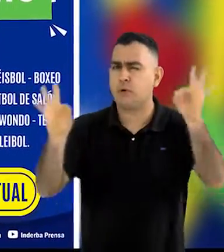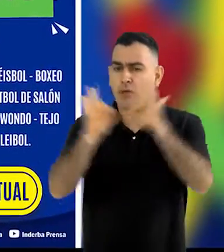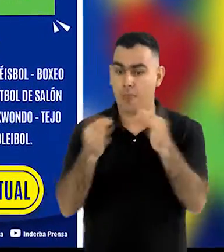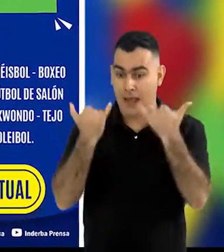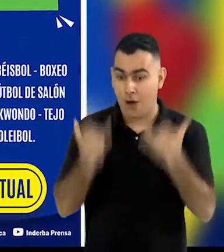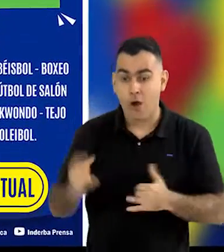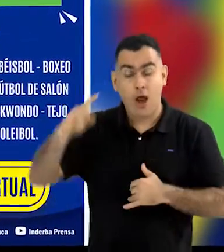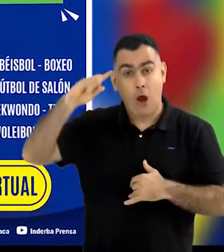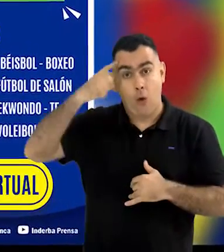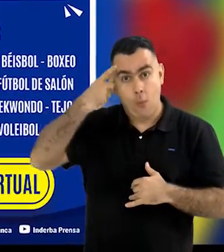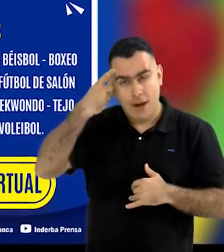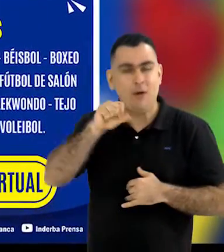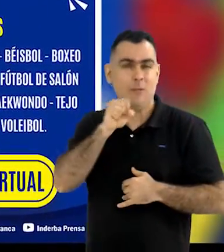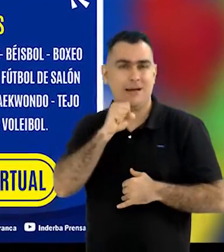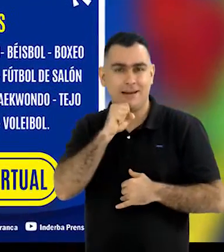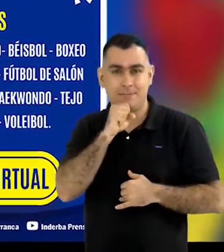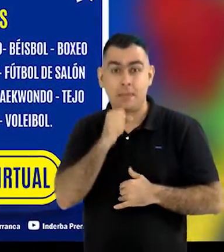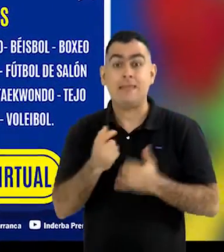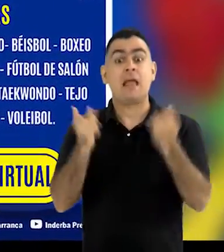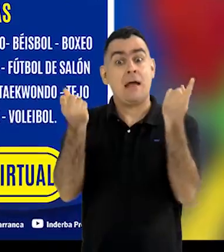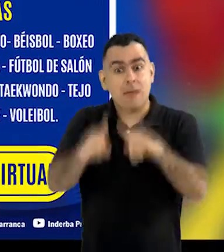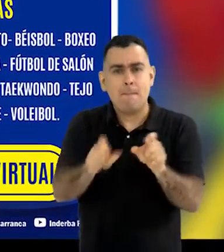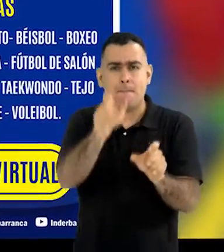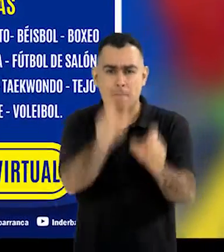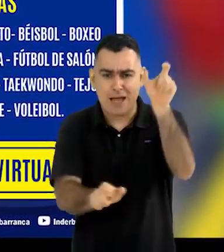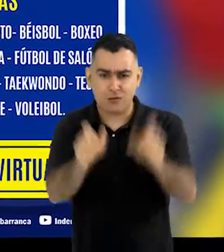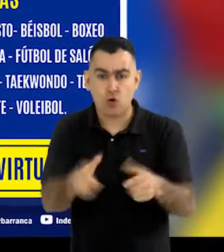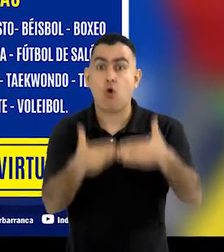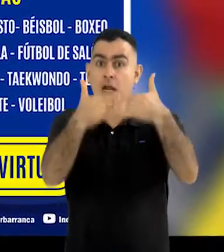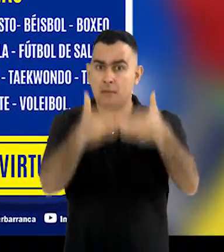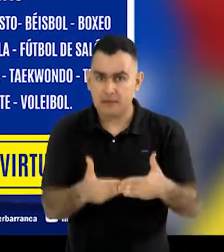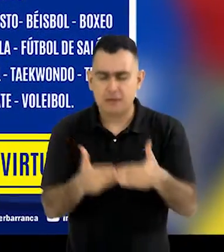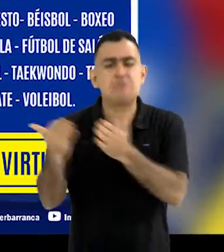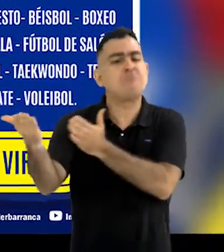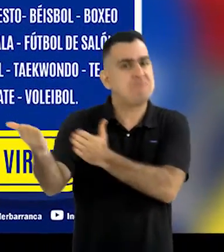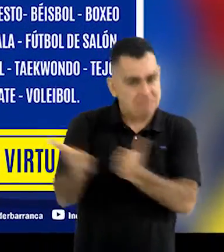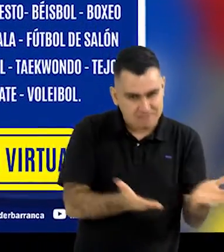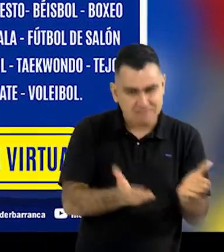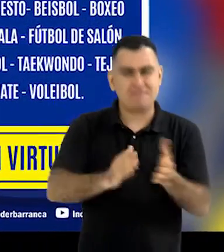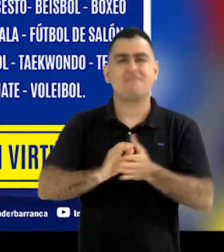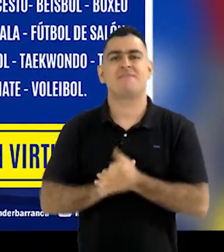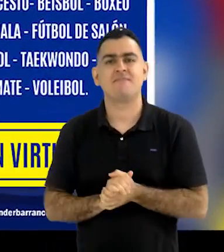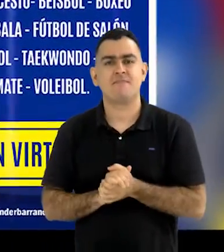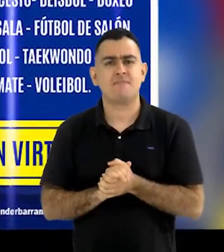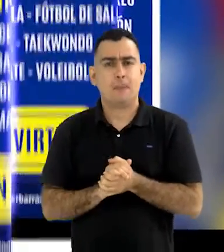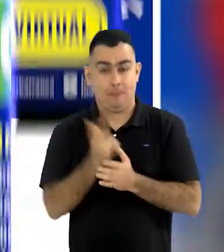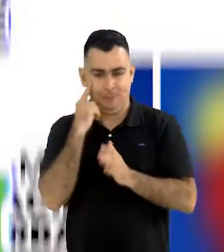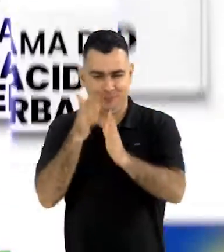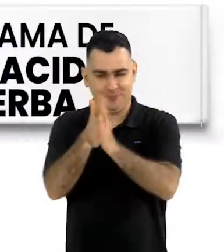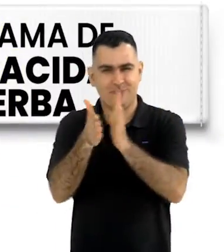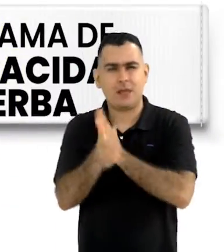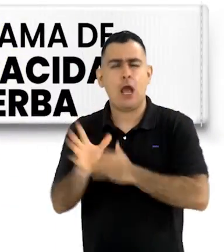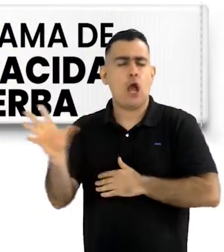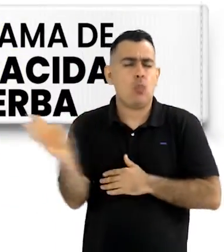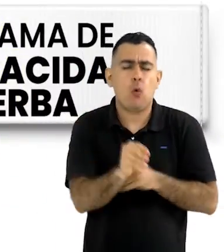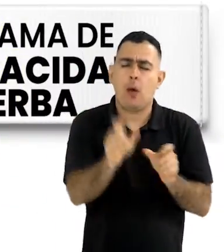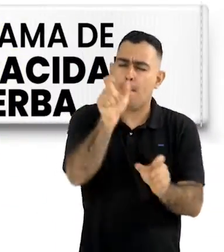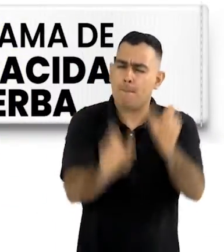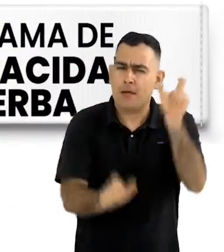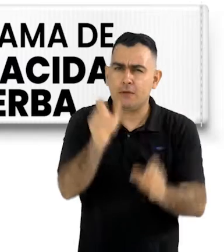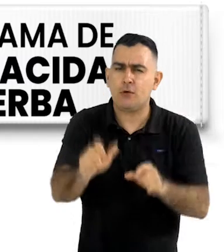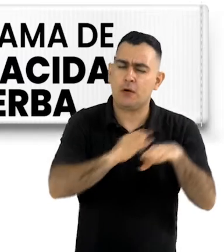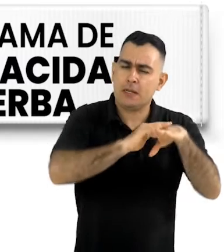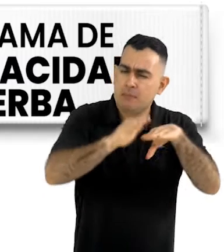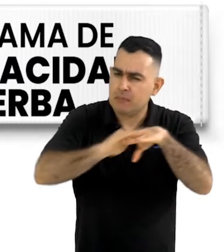importante en el actual gobierno, por eso también hay espacio para las personas con discapacidad. Estamos cordialmente